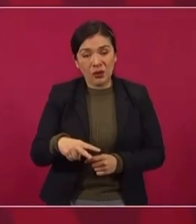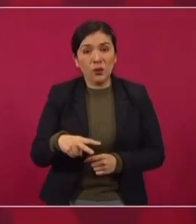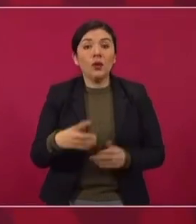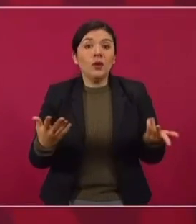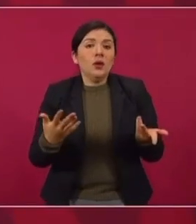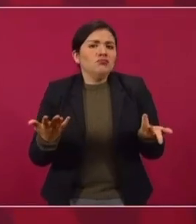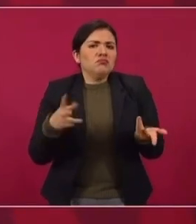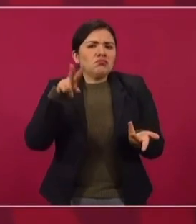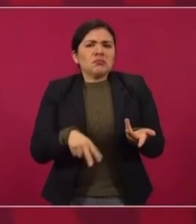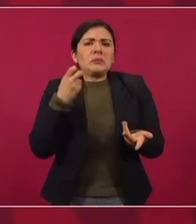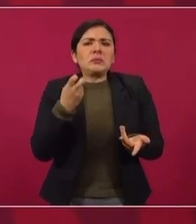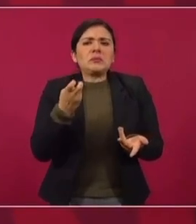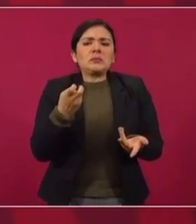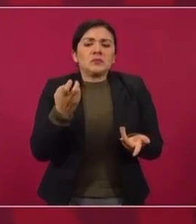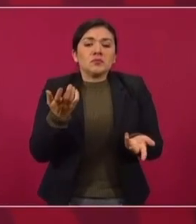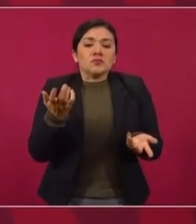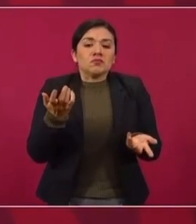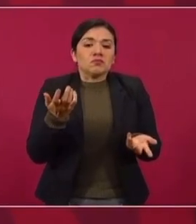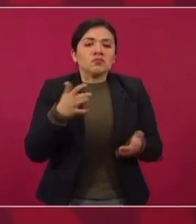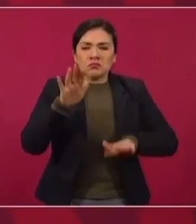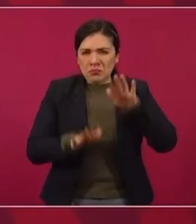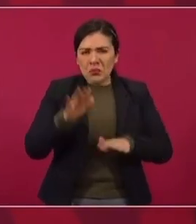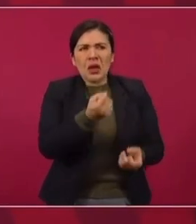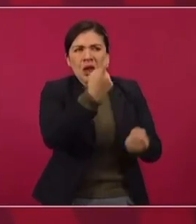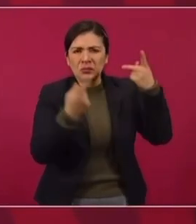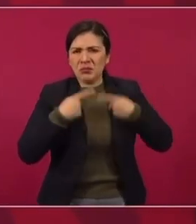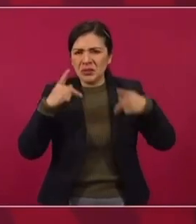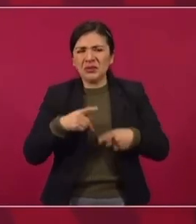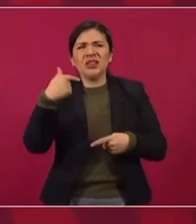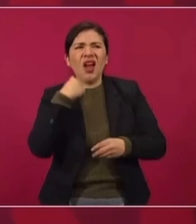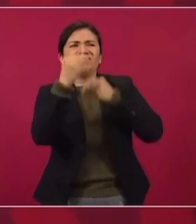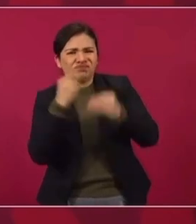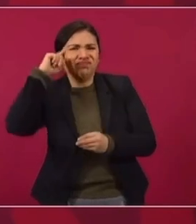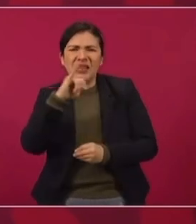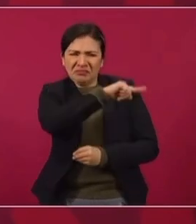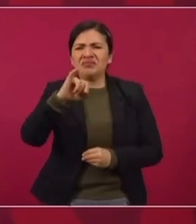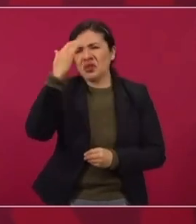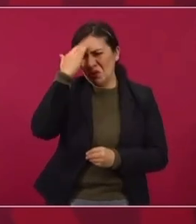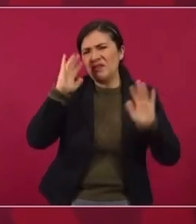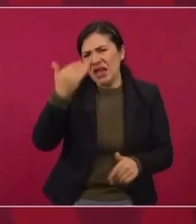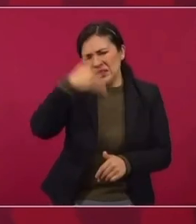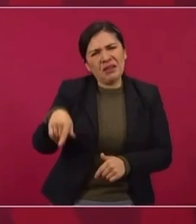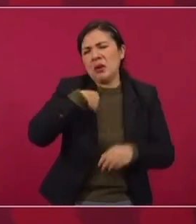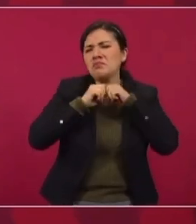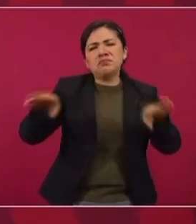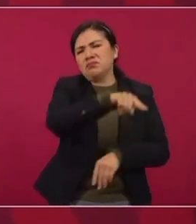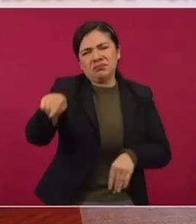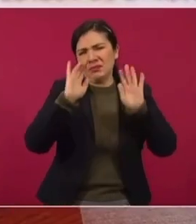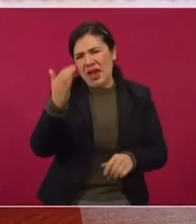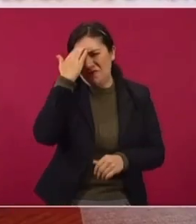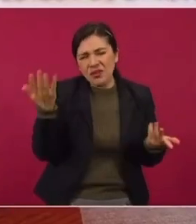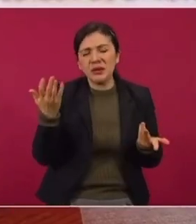porque aunque algunos no se han portado bien y tengamos diferencias con ellos, y lo saben, pues es de dominio público,